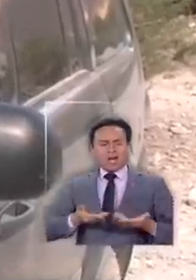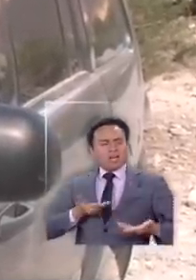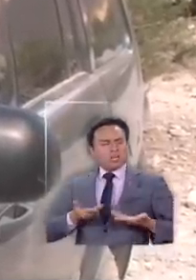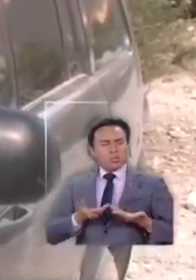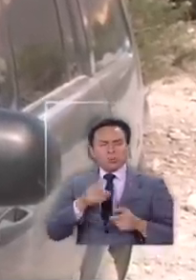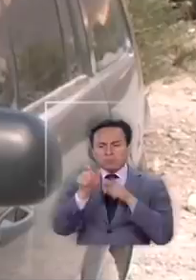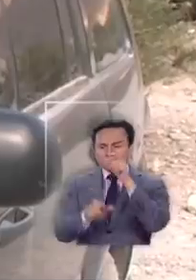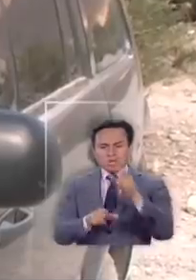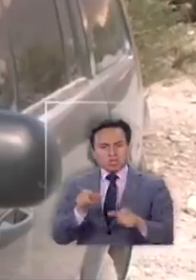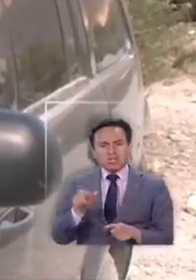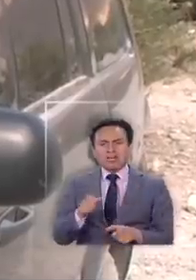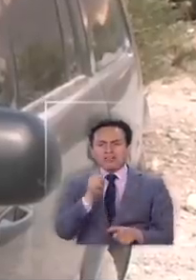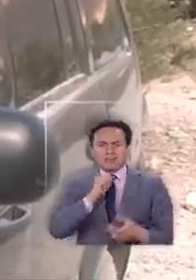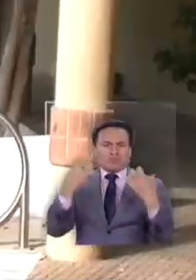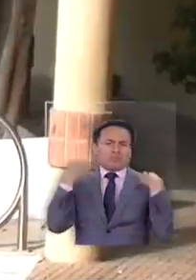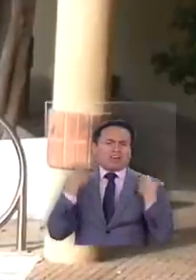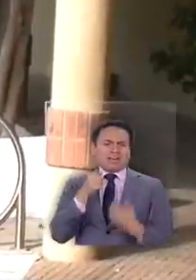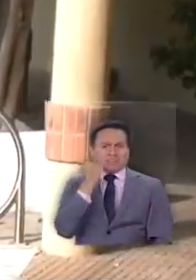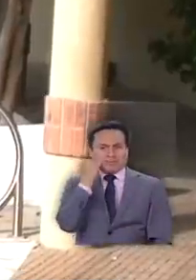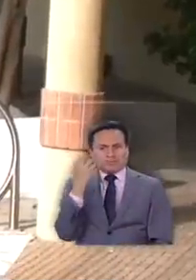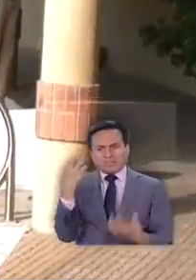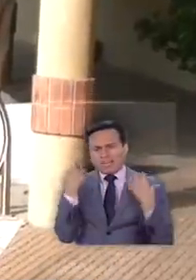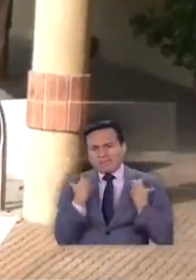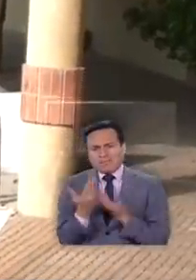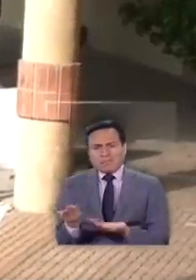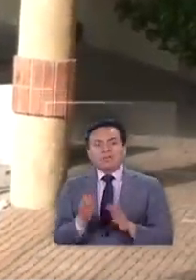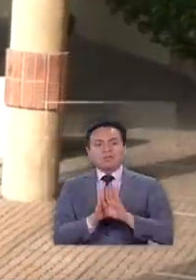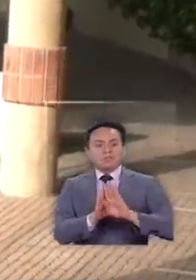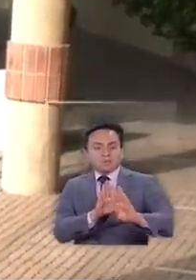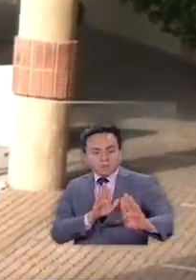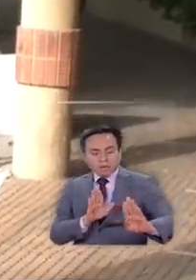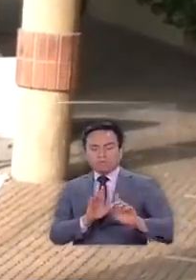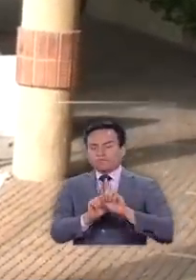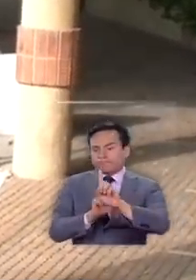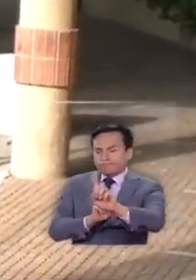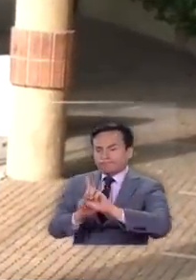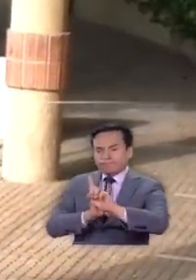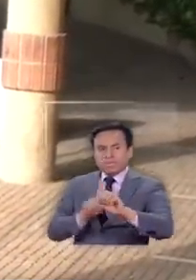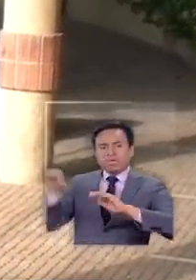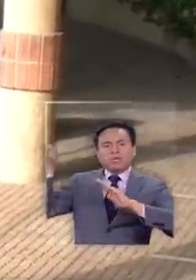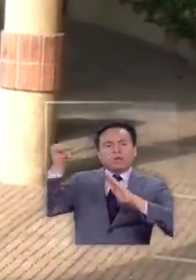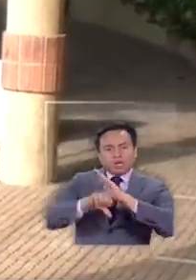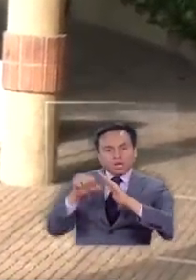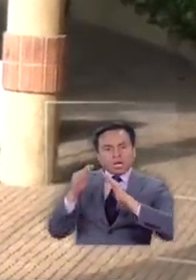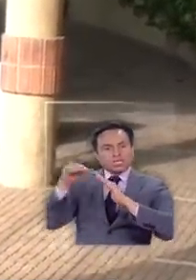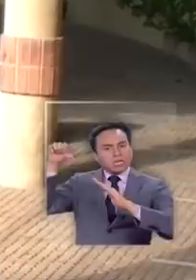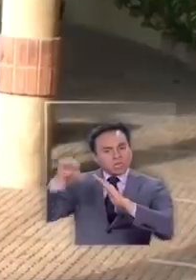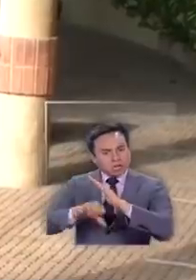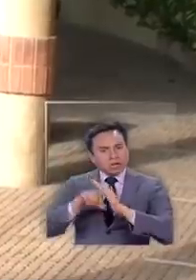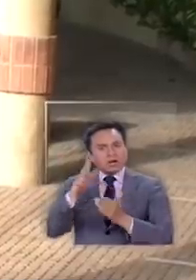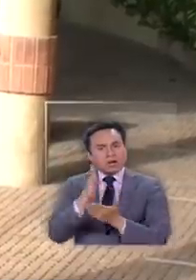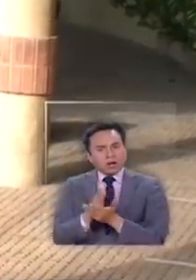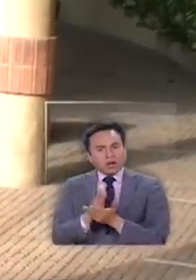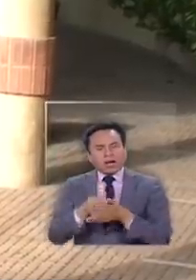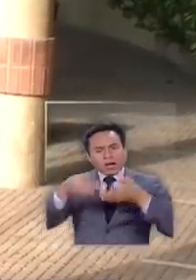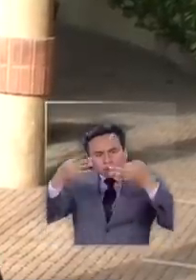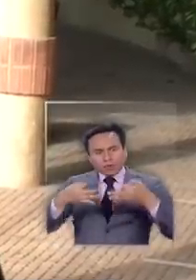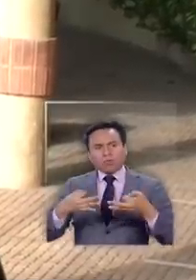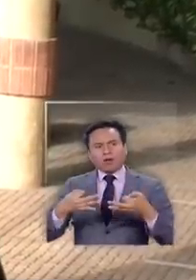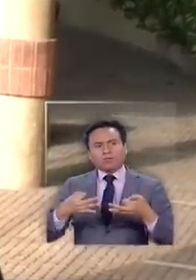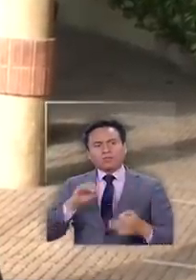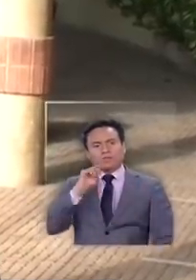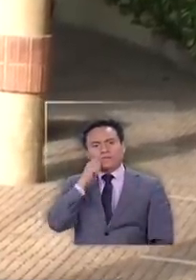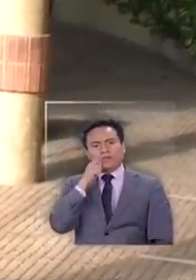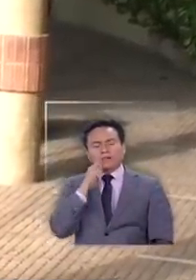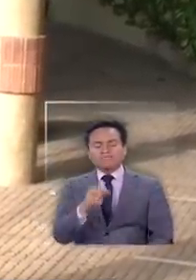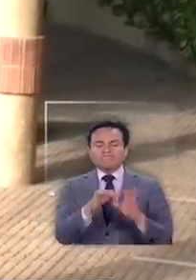bastante irresponsable. El distanciamiento social y que las personas hagan cuarentena en sus casas es lo adecuado. Por lo